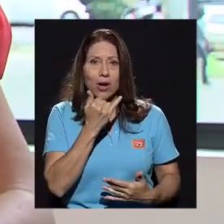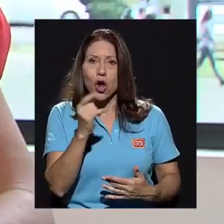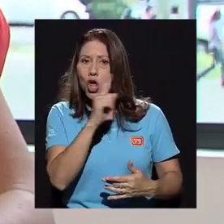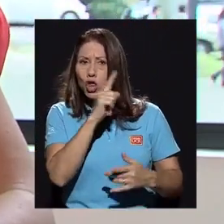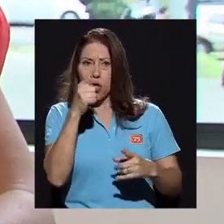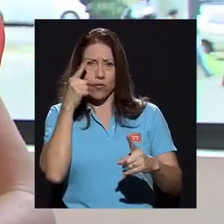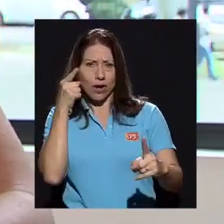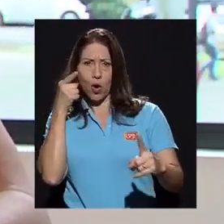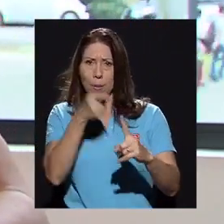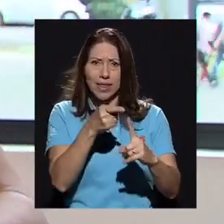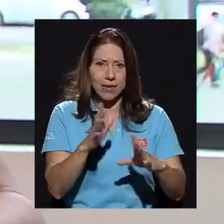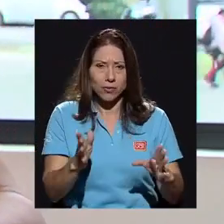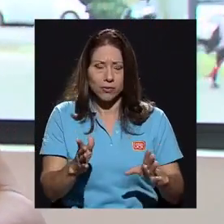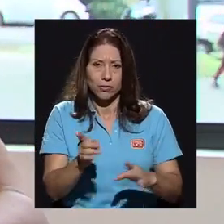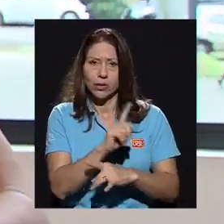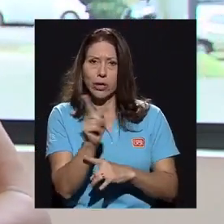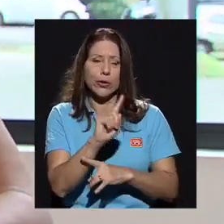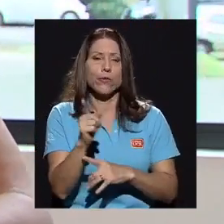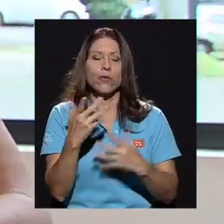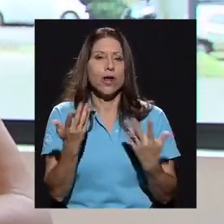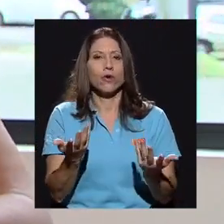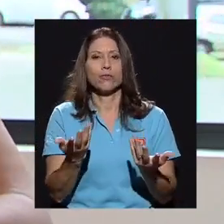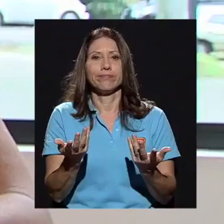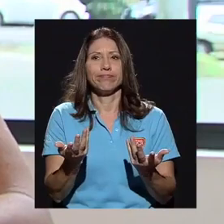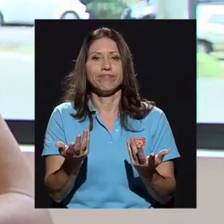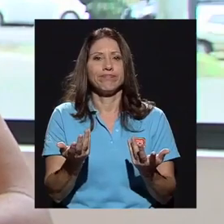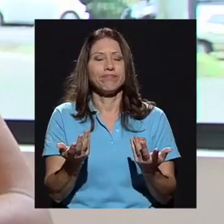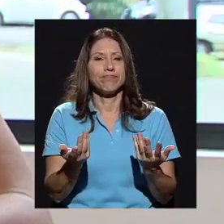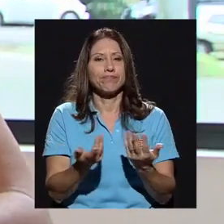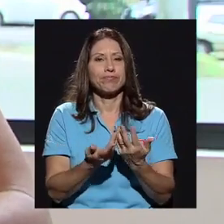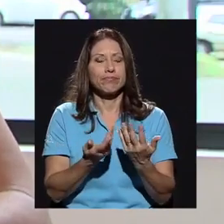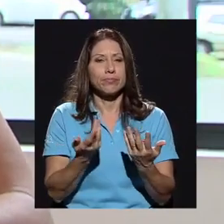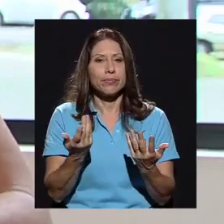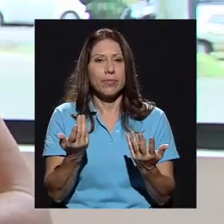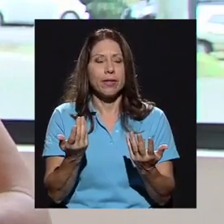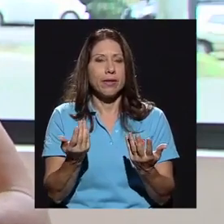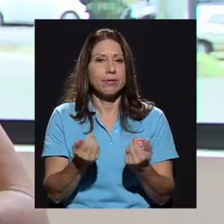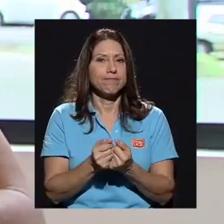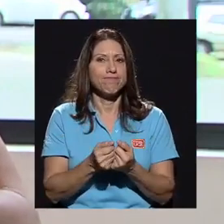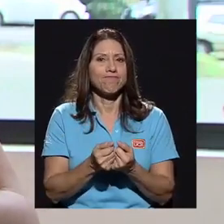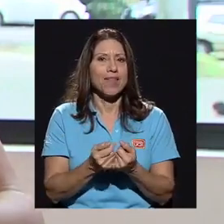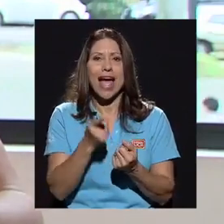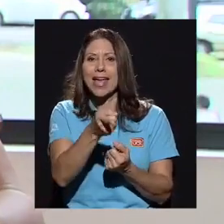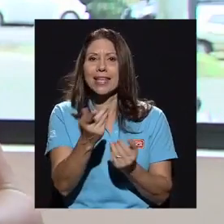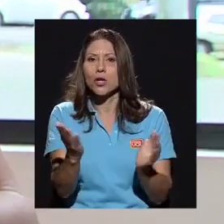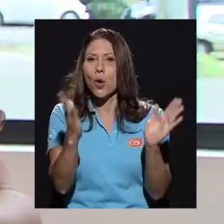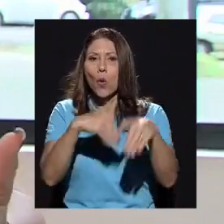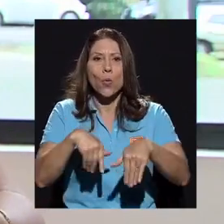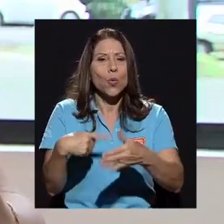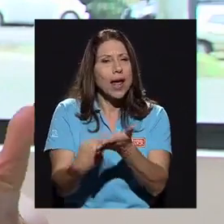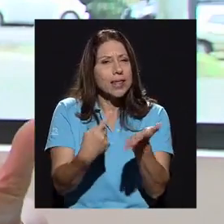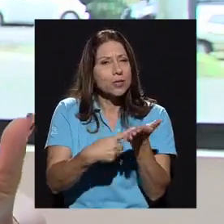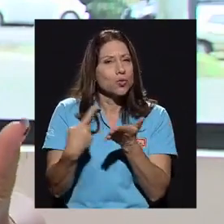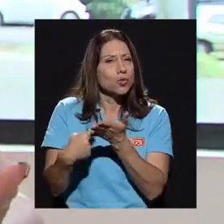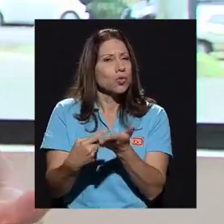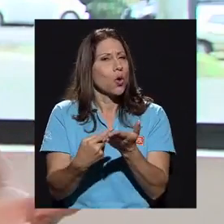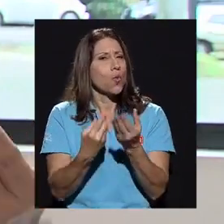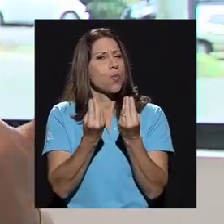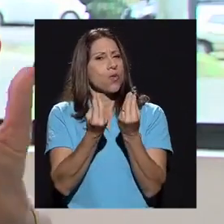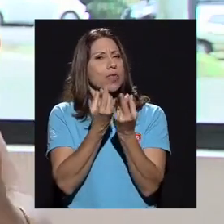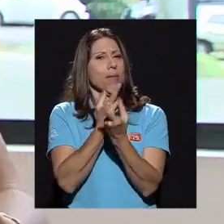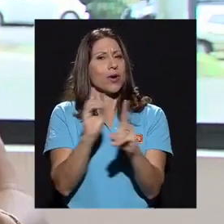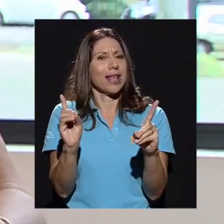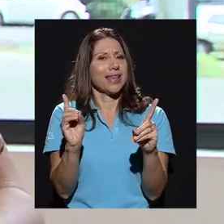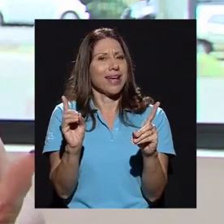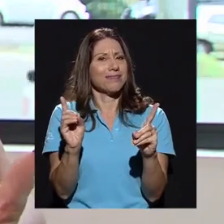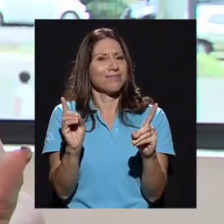objetivos. Que no fueron tampoco... Ahí no hubo una discusión muy democrática. Casi que